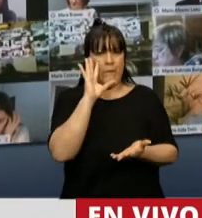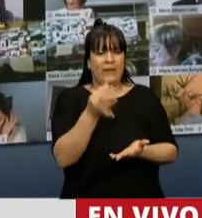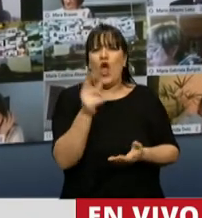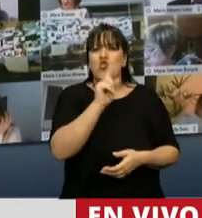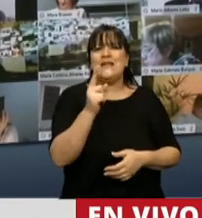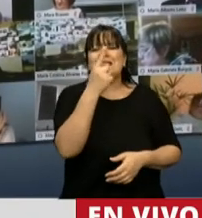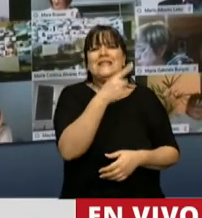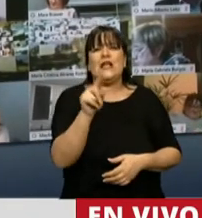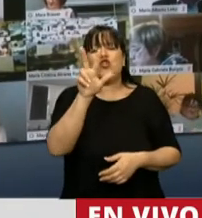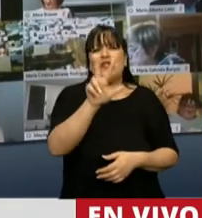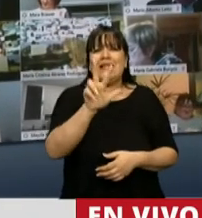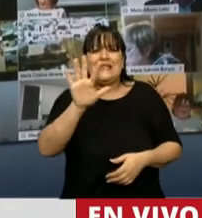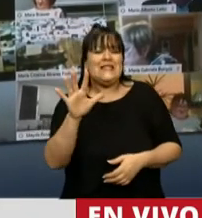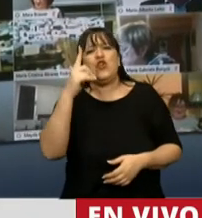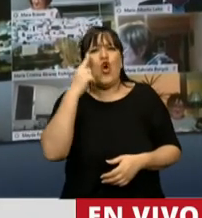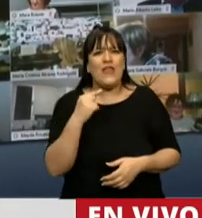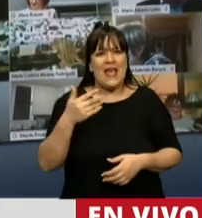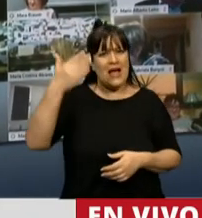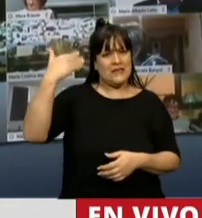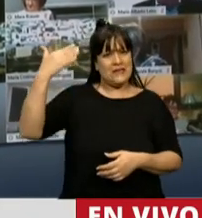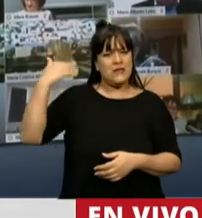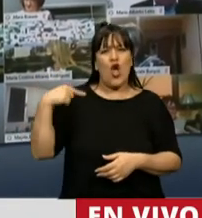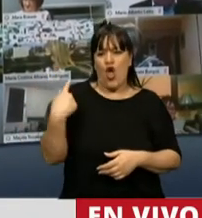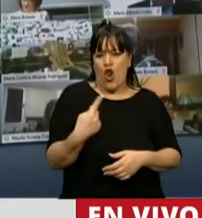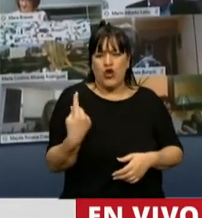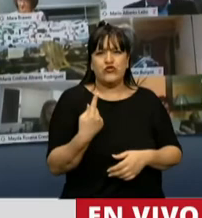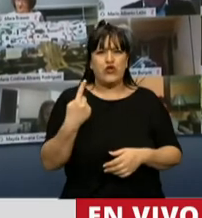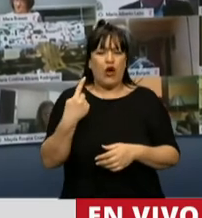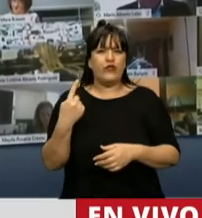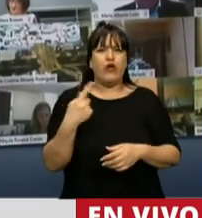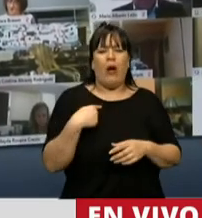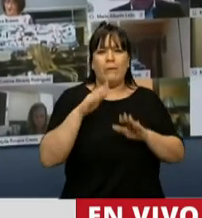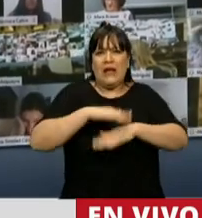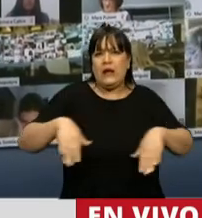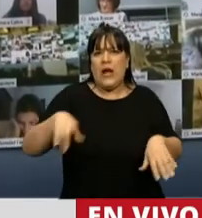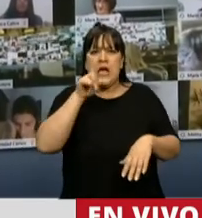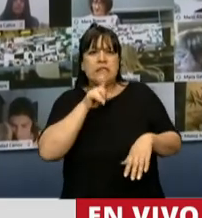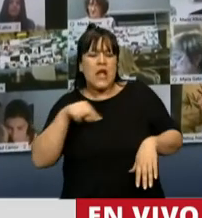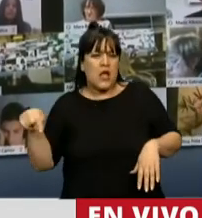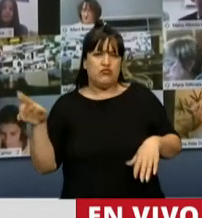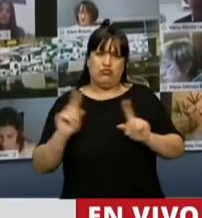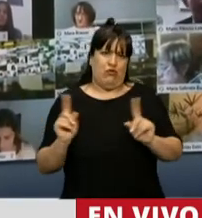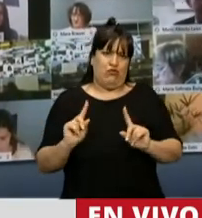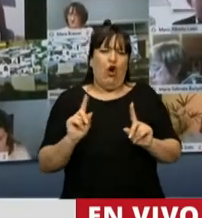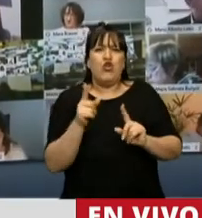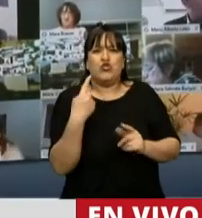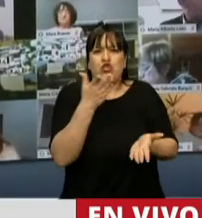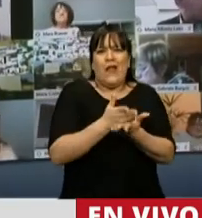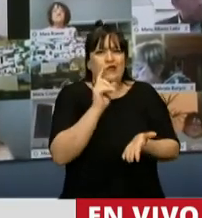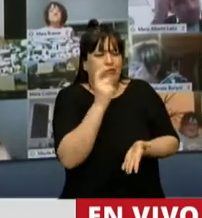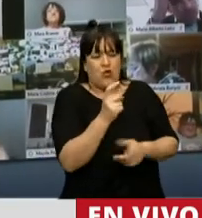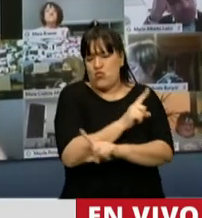135 días que tenemos la línea en silencio o abandonada y que vulneramos los derechos.